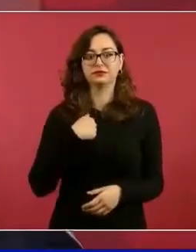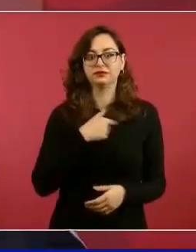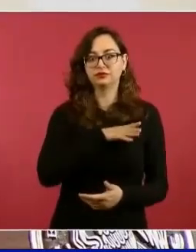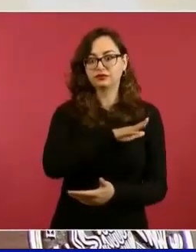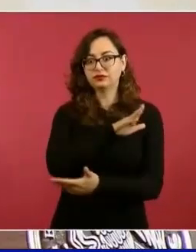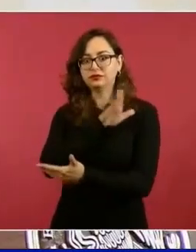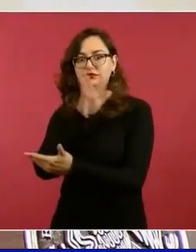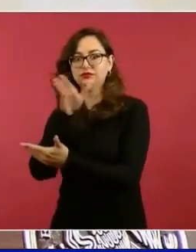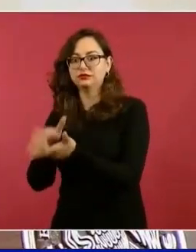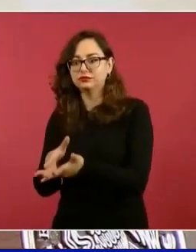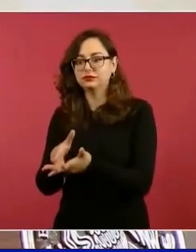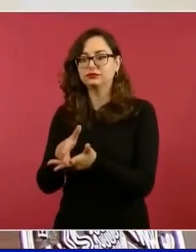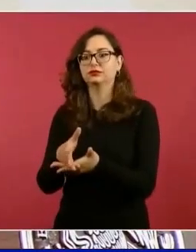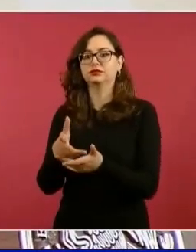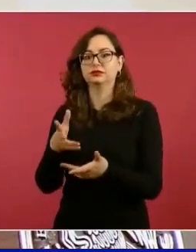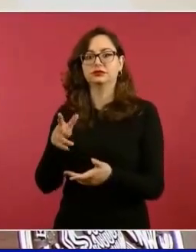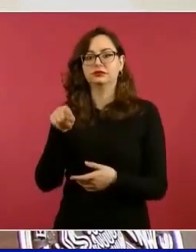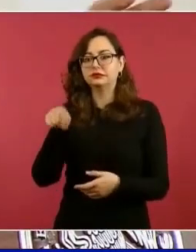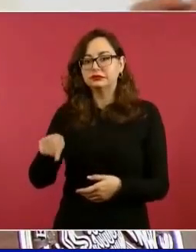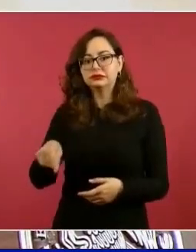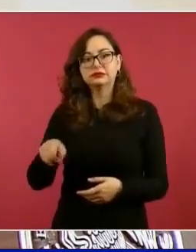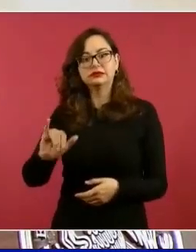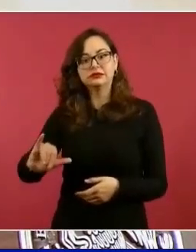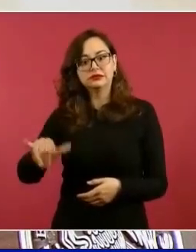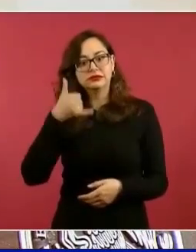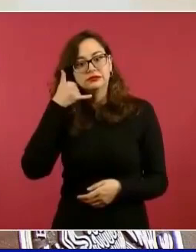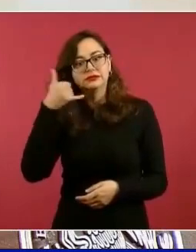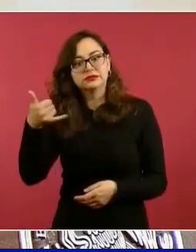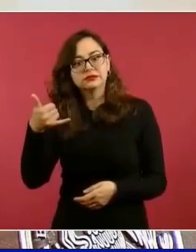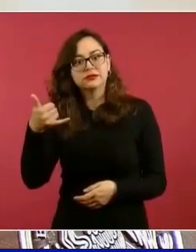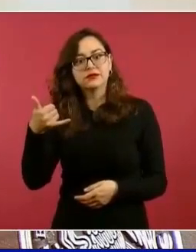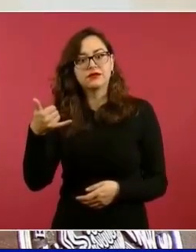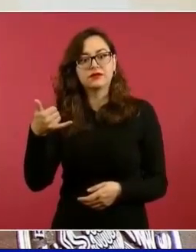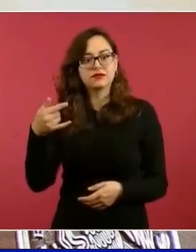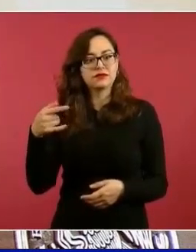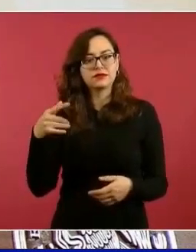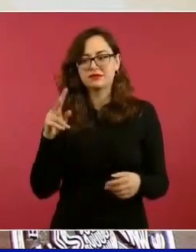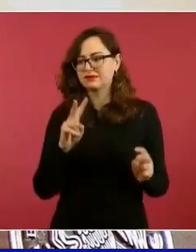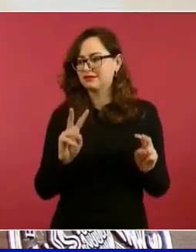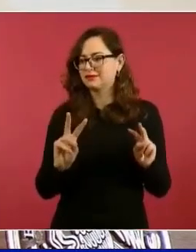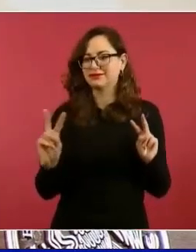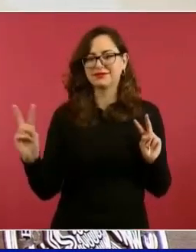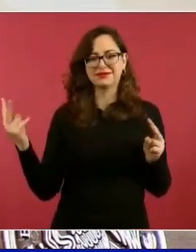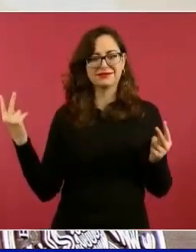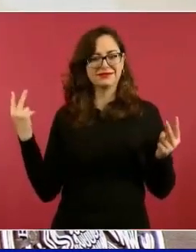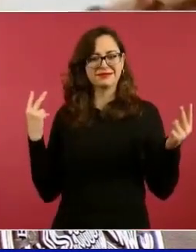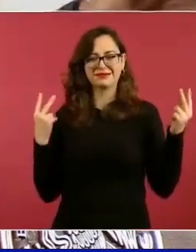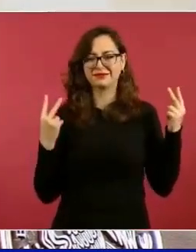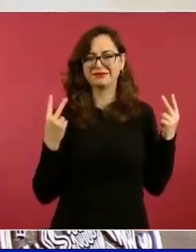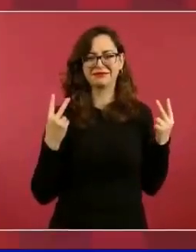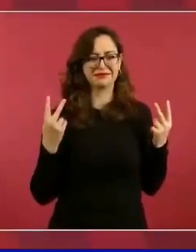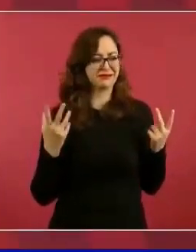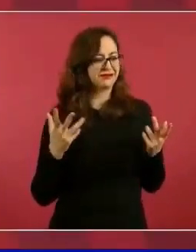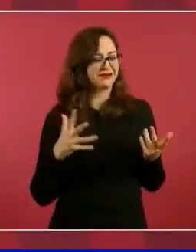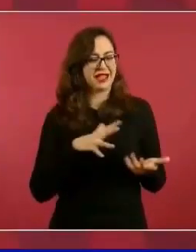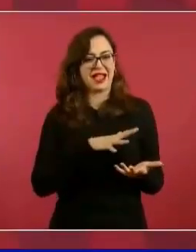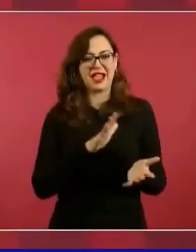y resulta que tiene libros y tiene expedientes, pues